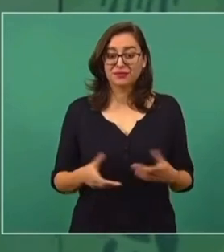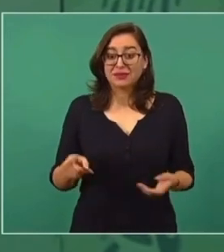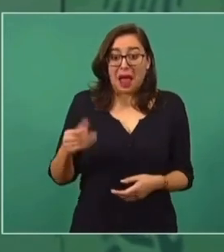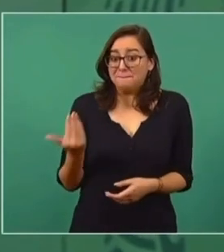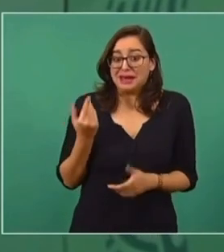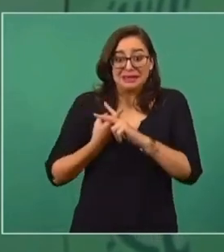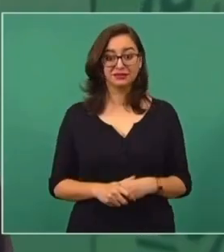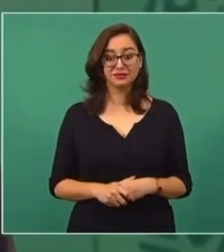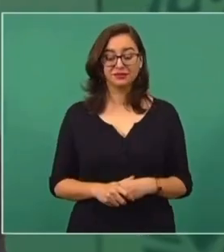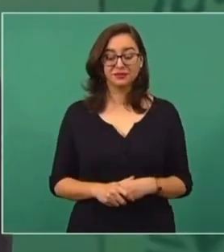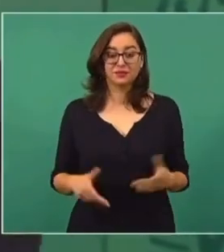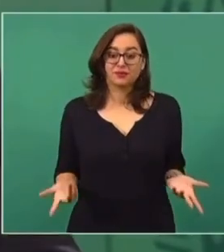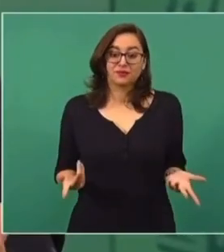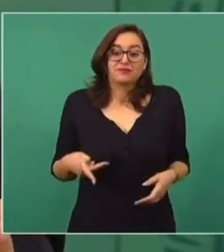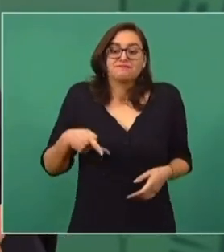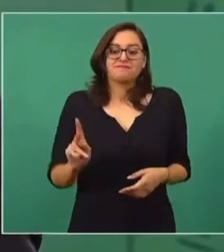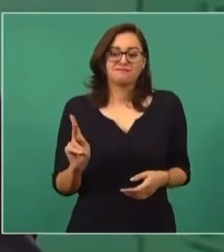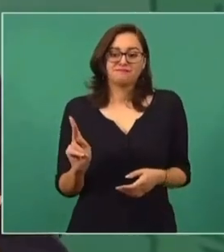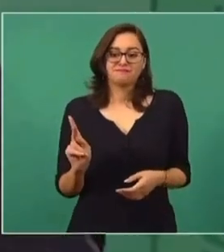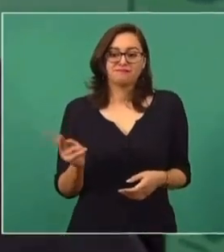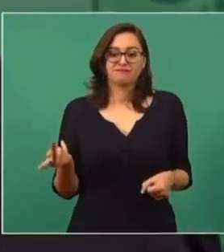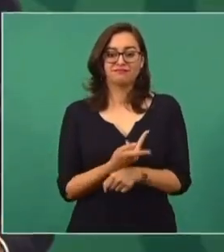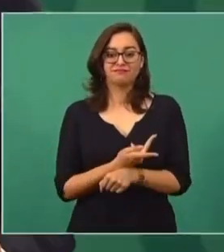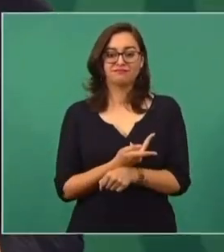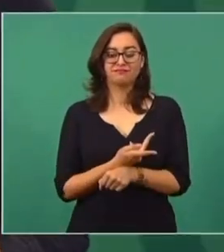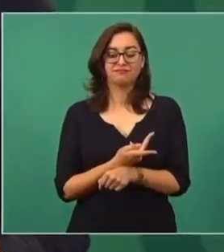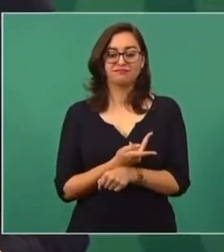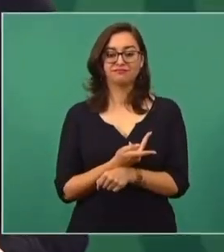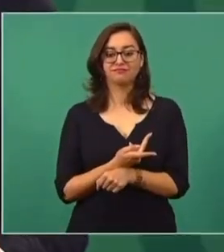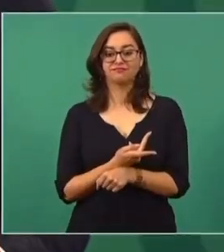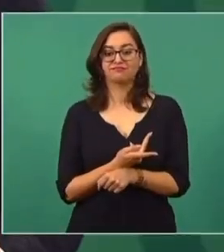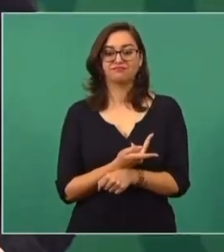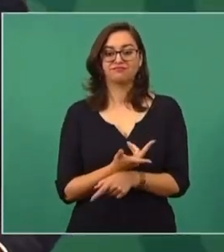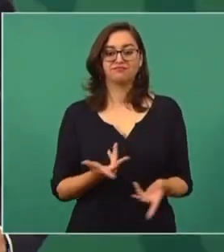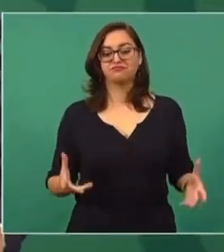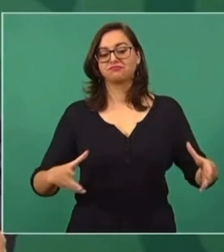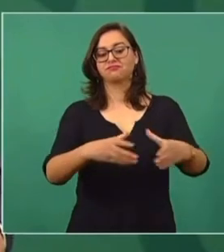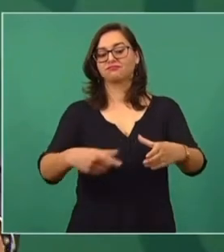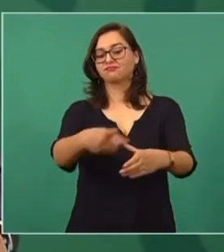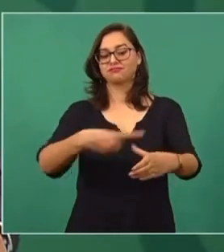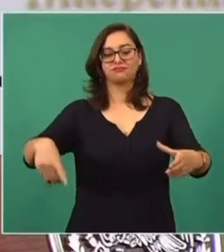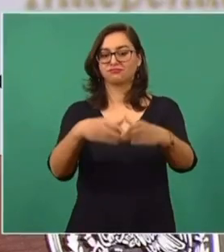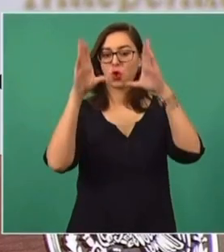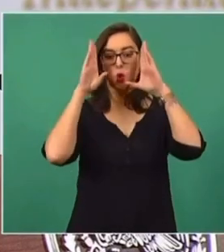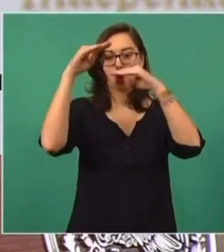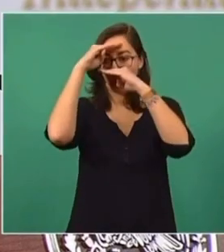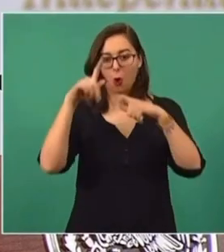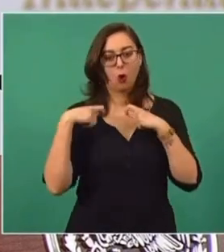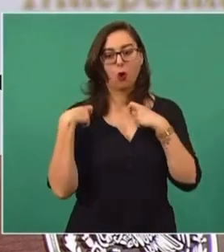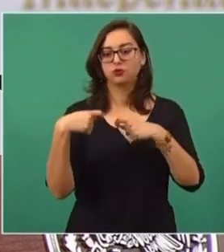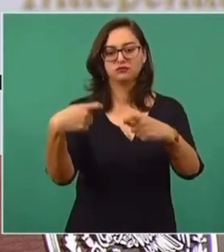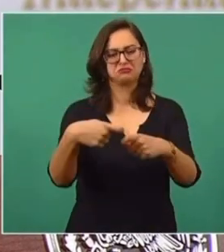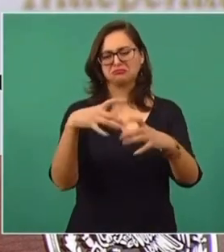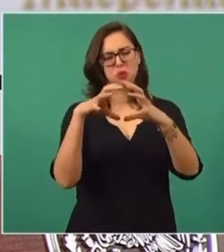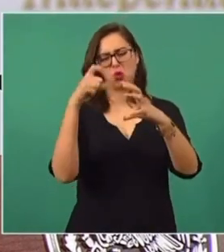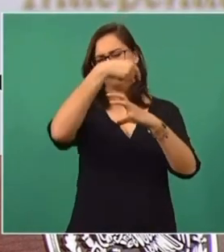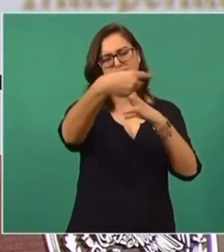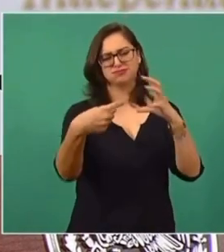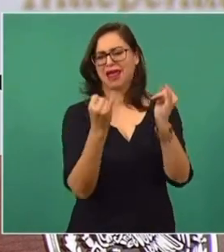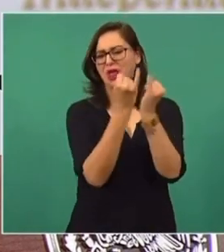él acaba de entrar. Sin embargo, la verdadera doctrina del conservadurismo en cualquier parte es la hipocresía